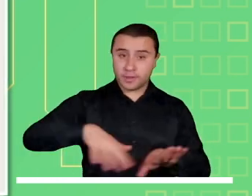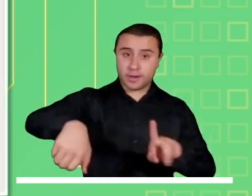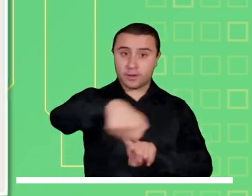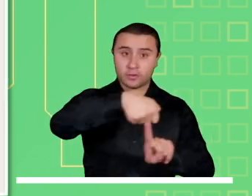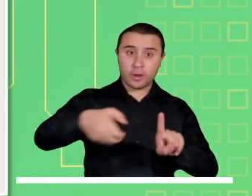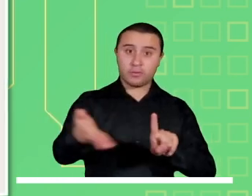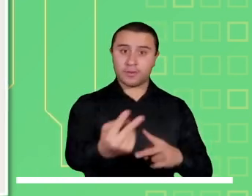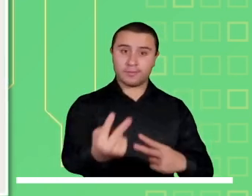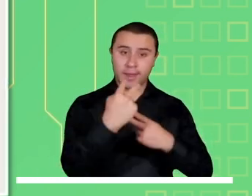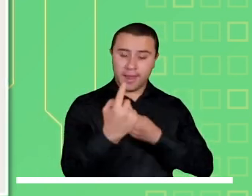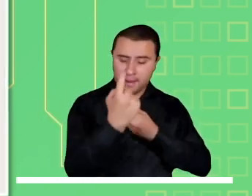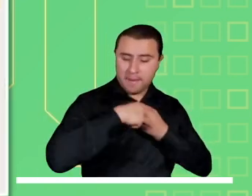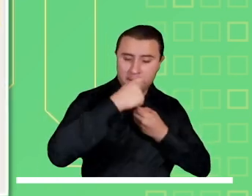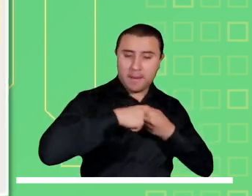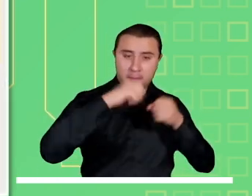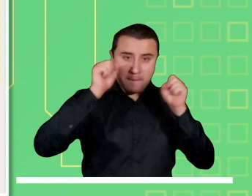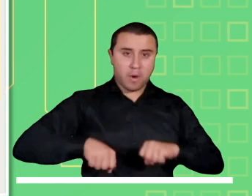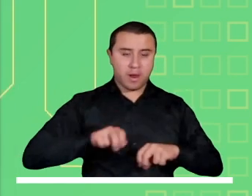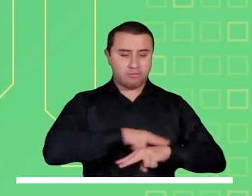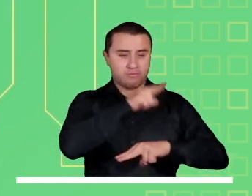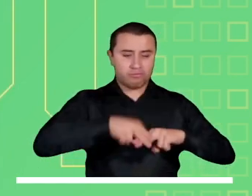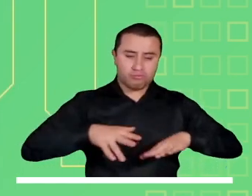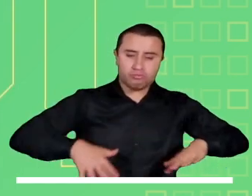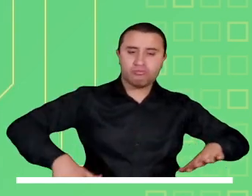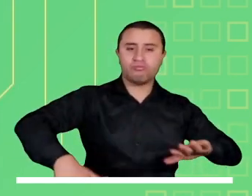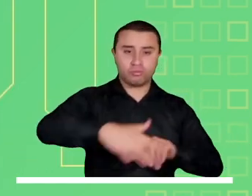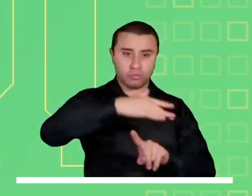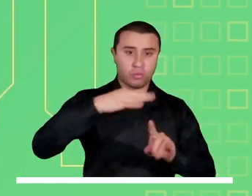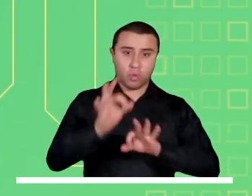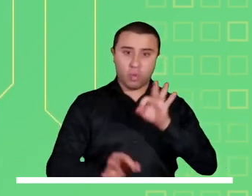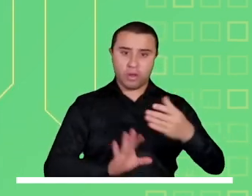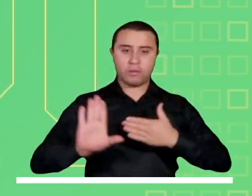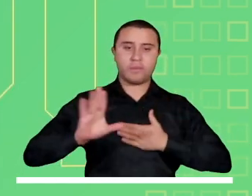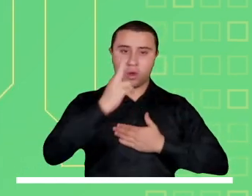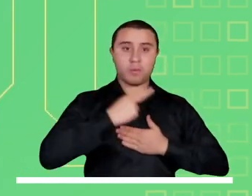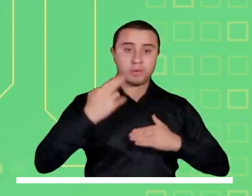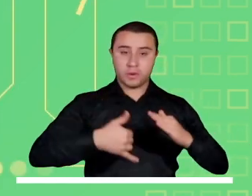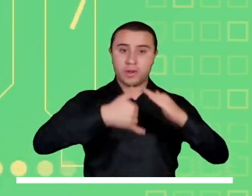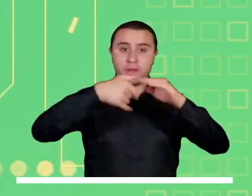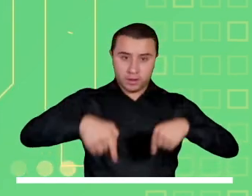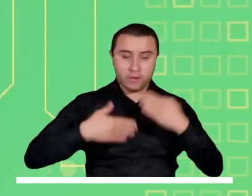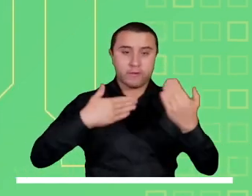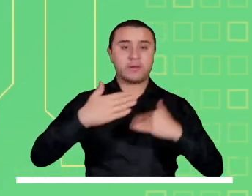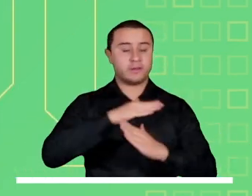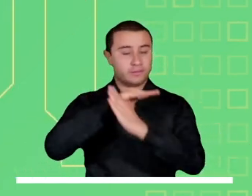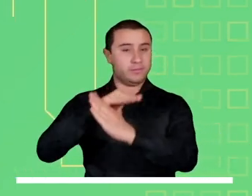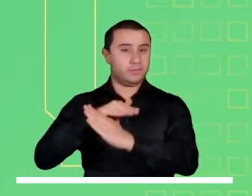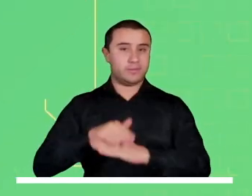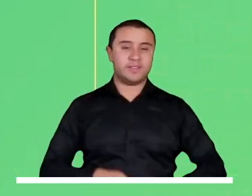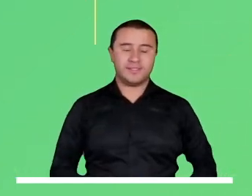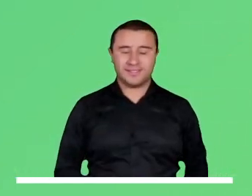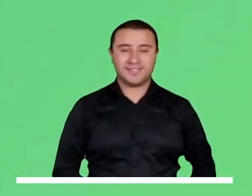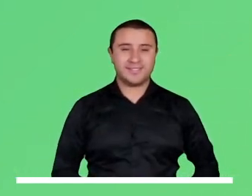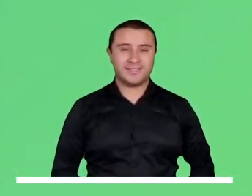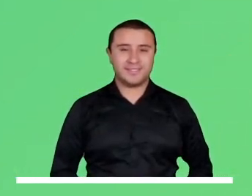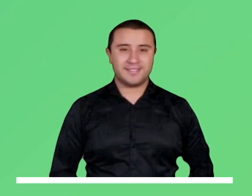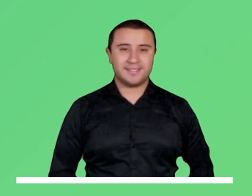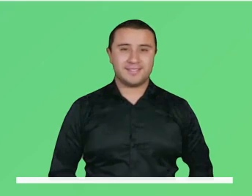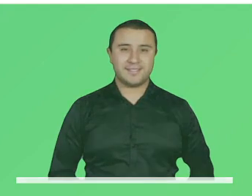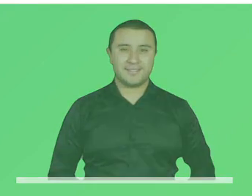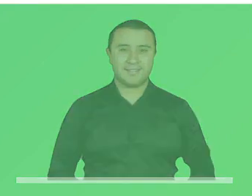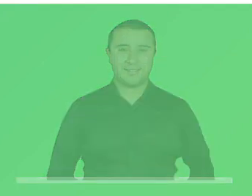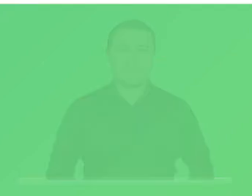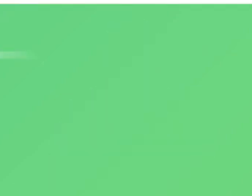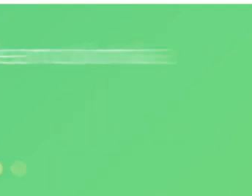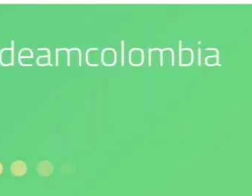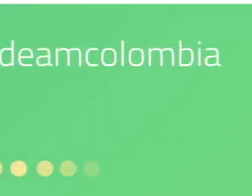oleaje en el centro y oriente del mar Caribe colombiano. Los esperamos en nuestras redes sociales. Nuestro compromiso es